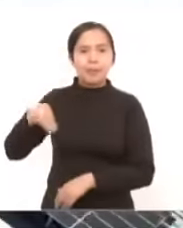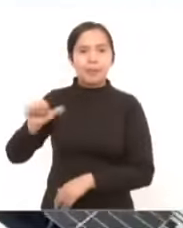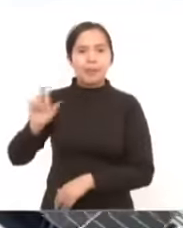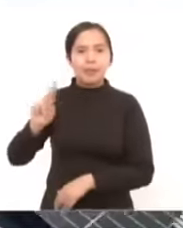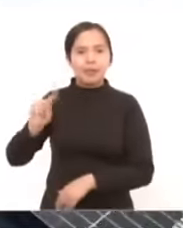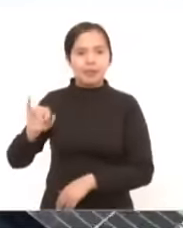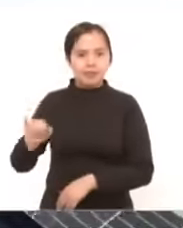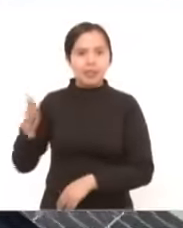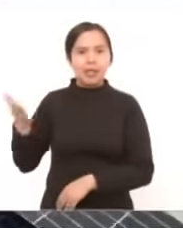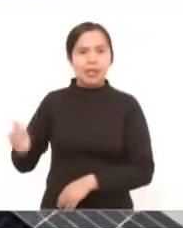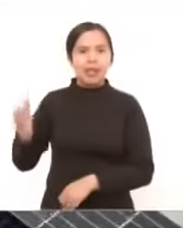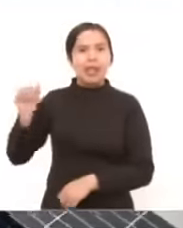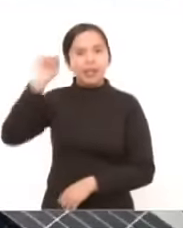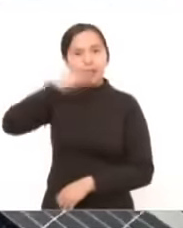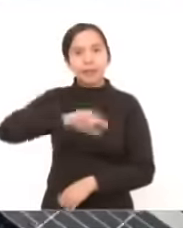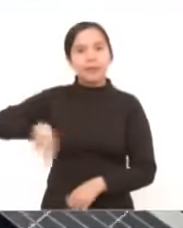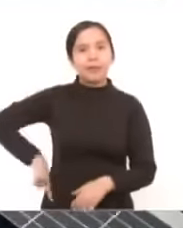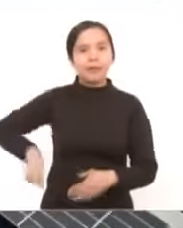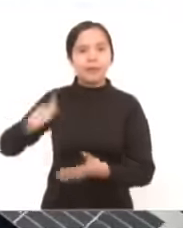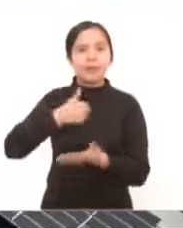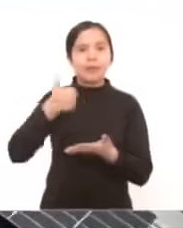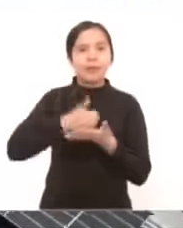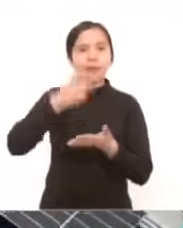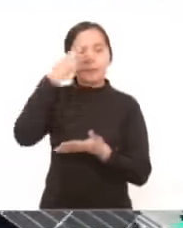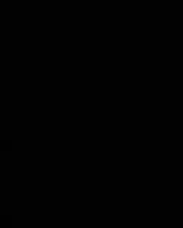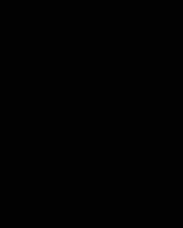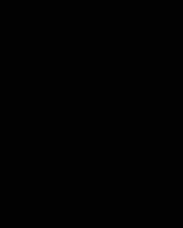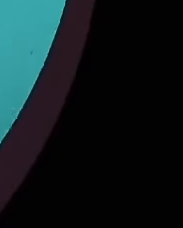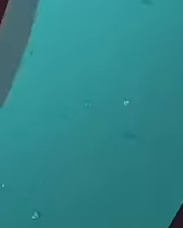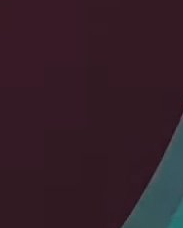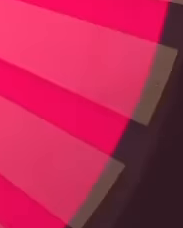Guadarrama jefe de gobierno de la Ciudad de México